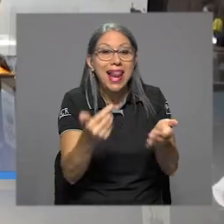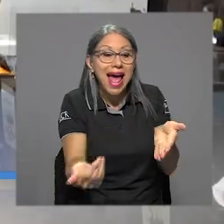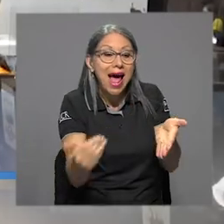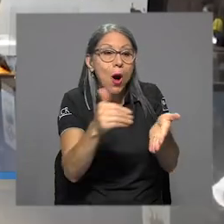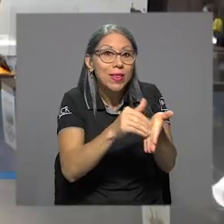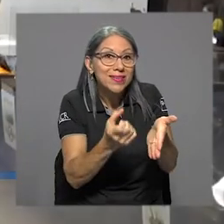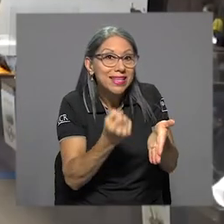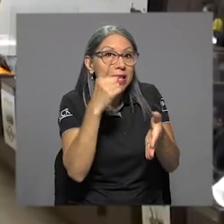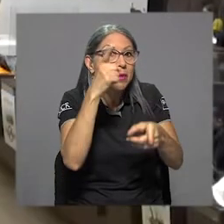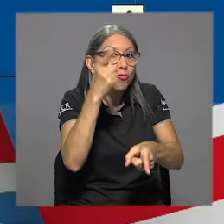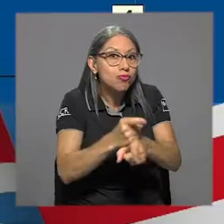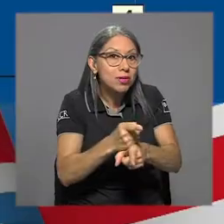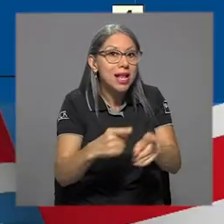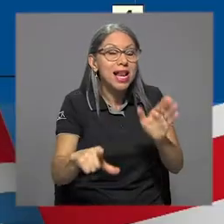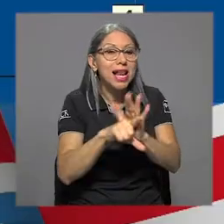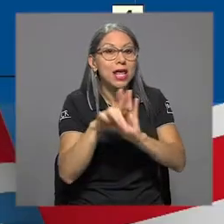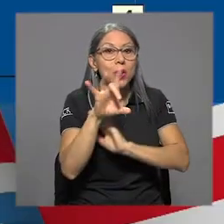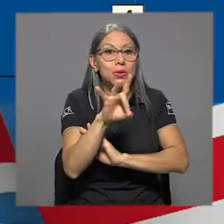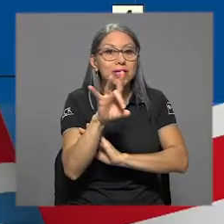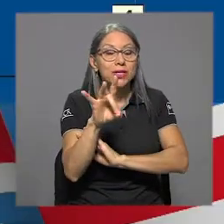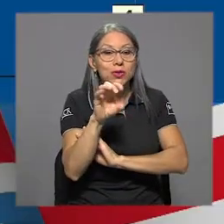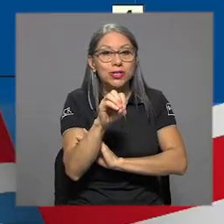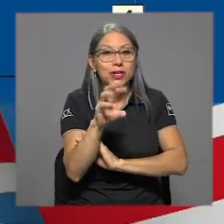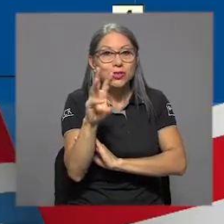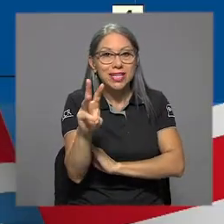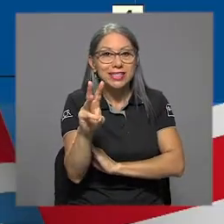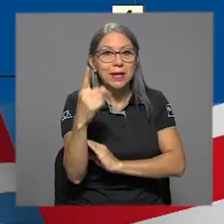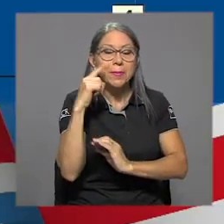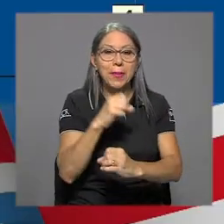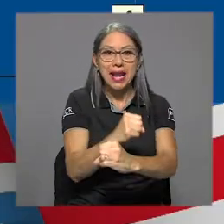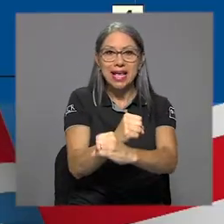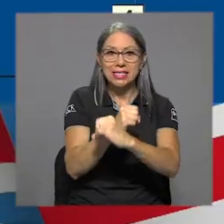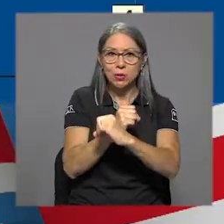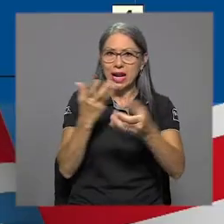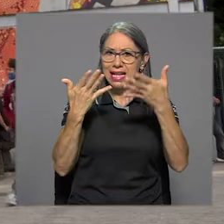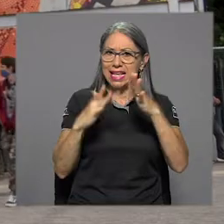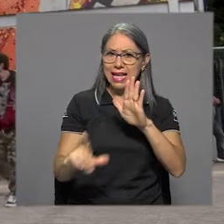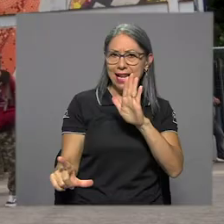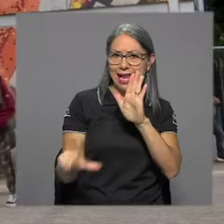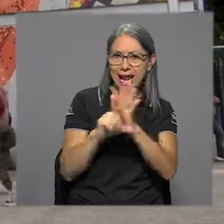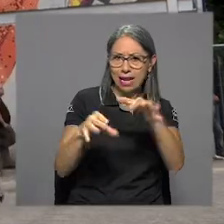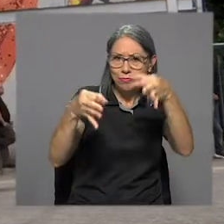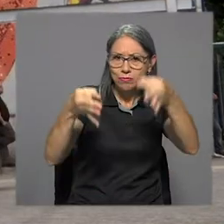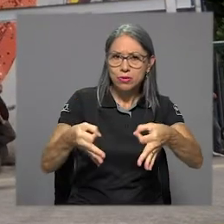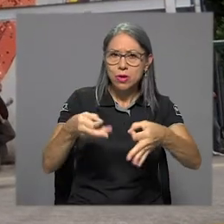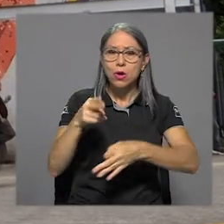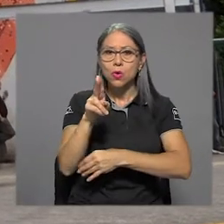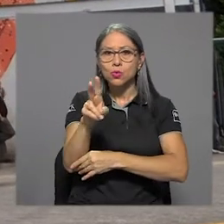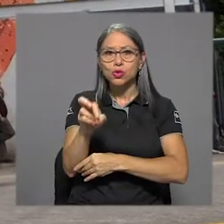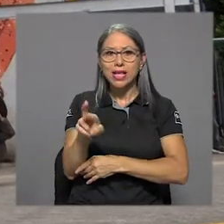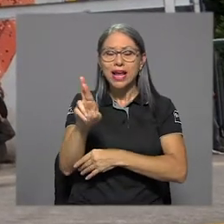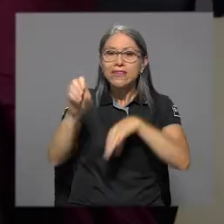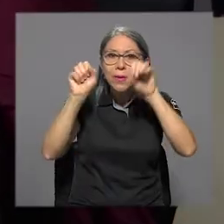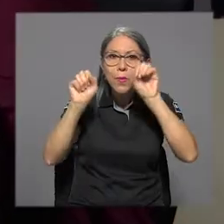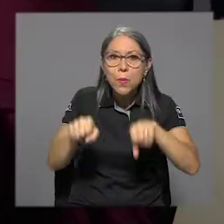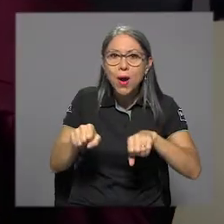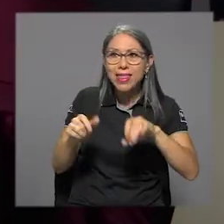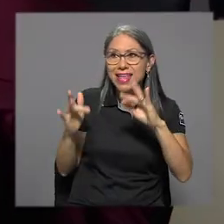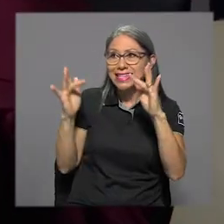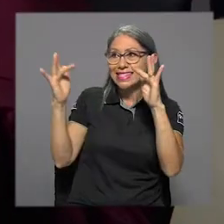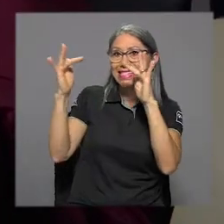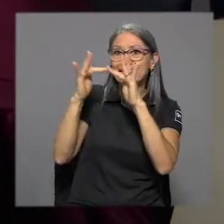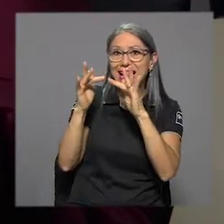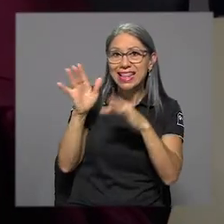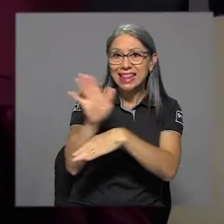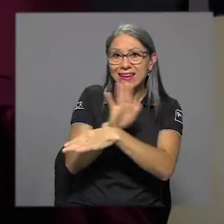aprobó la reinterpretación de la Ley 8806 con el fin de garantizar que legítimamente la UCR pueda